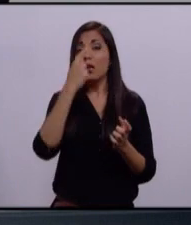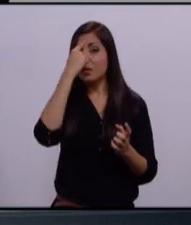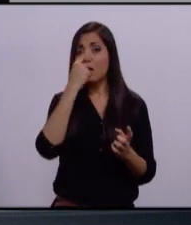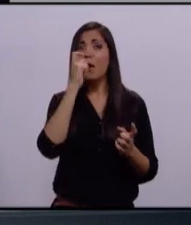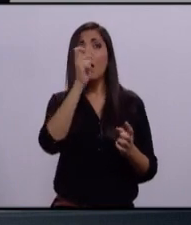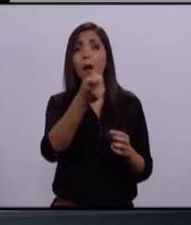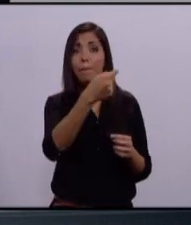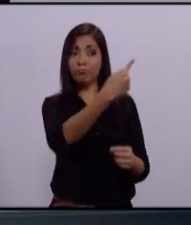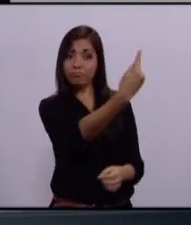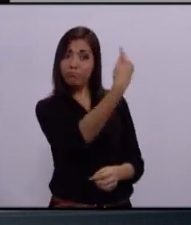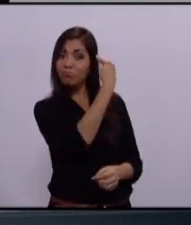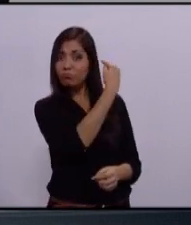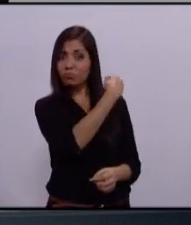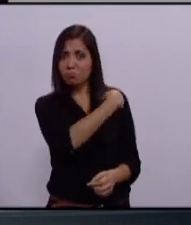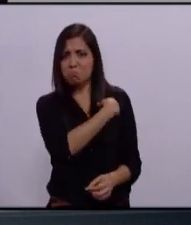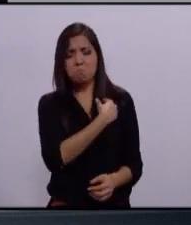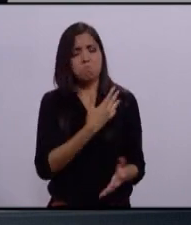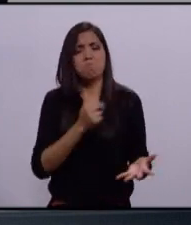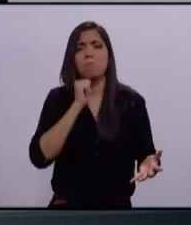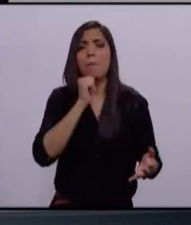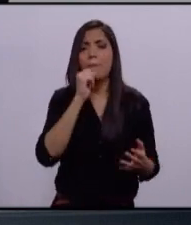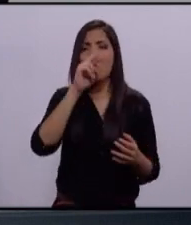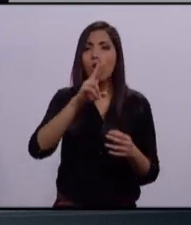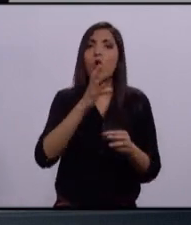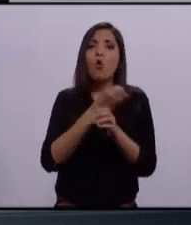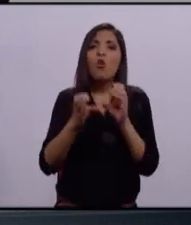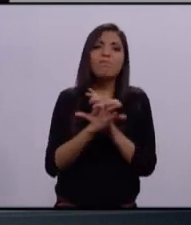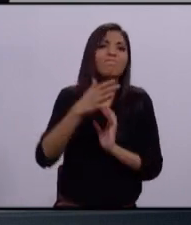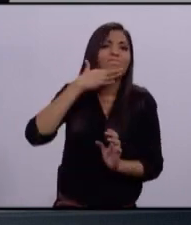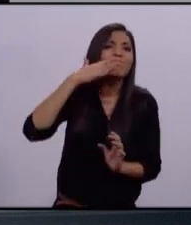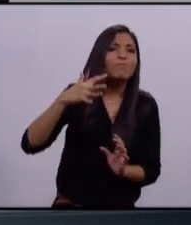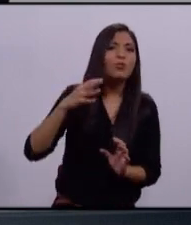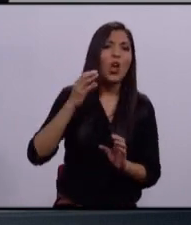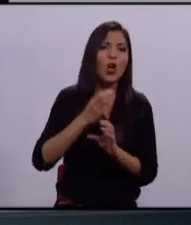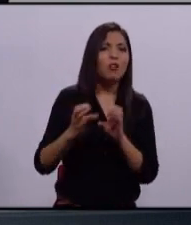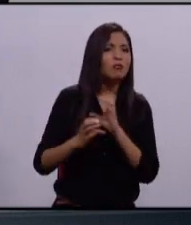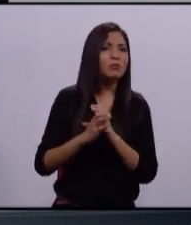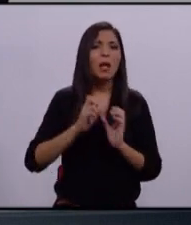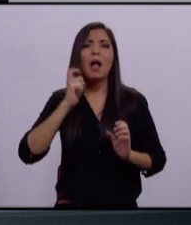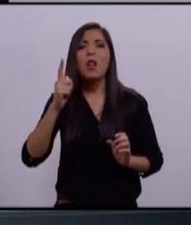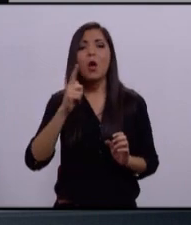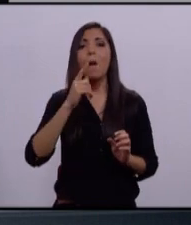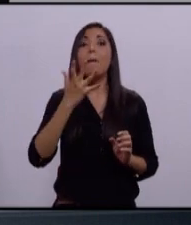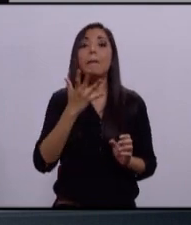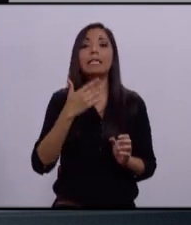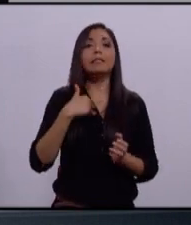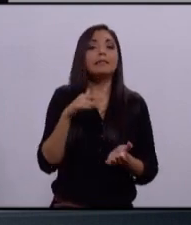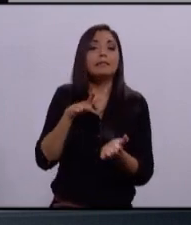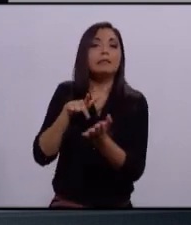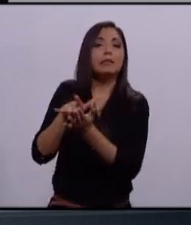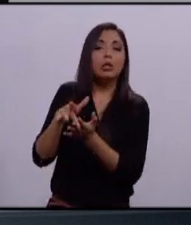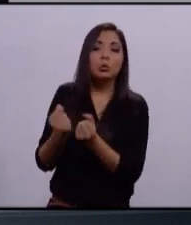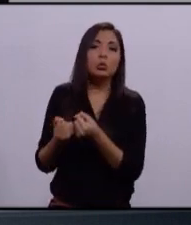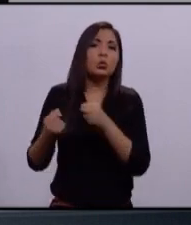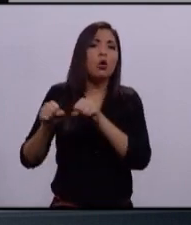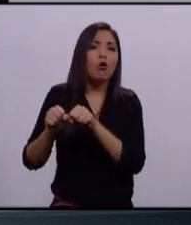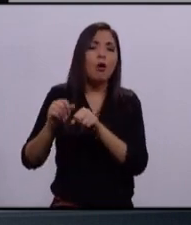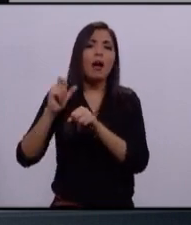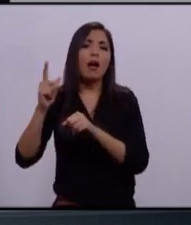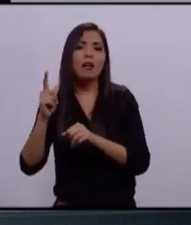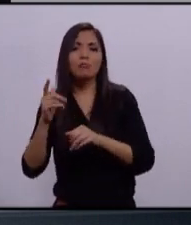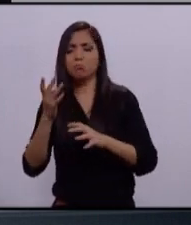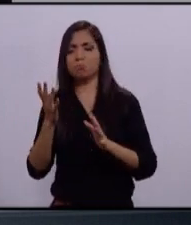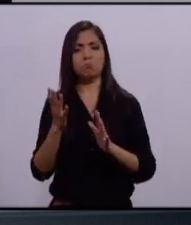solo señalamiento serio por actos de corrupción o por haber beneficiado a algún pariente, amigo o socio. Tengo